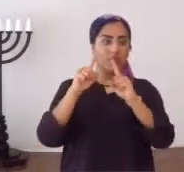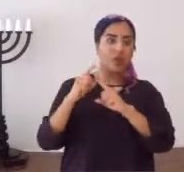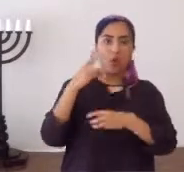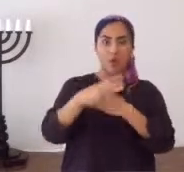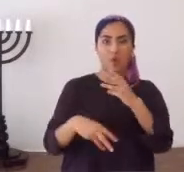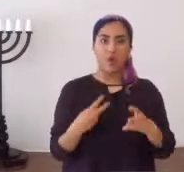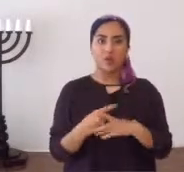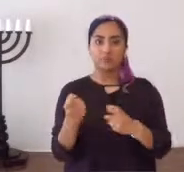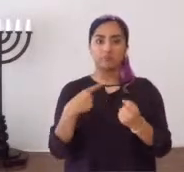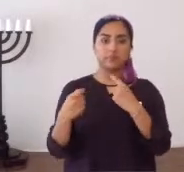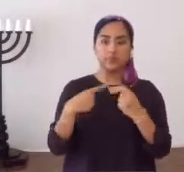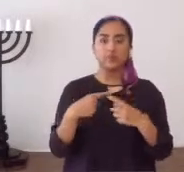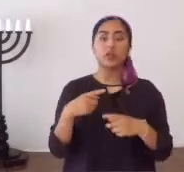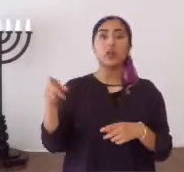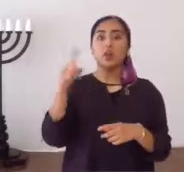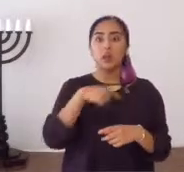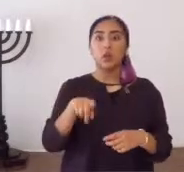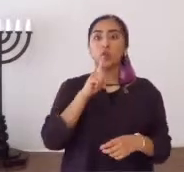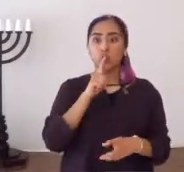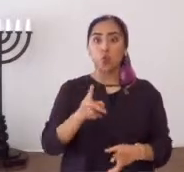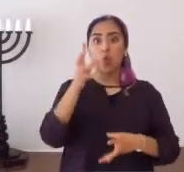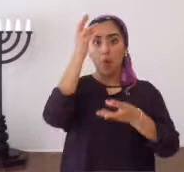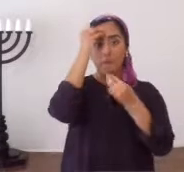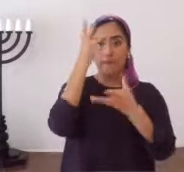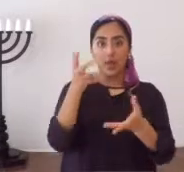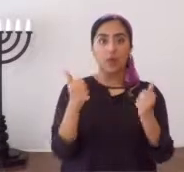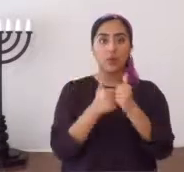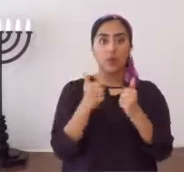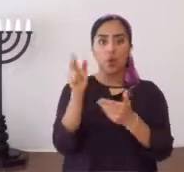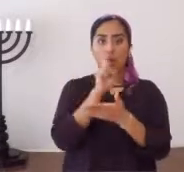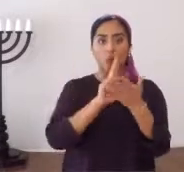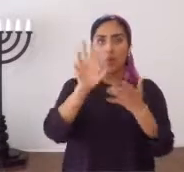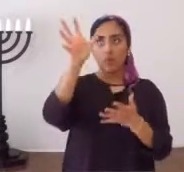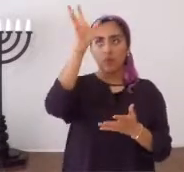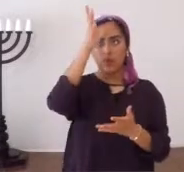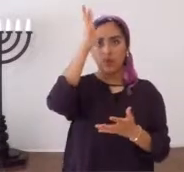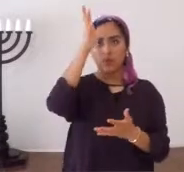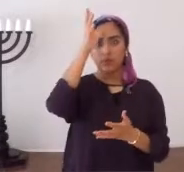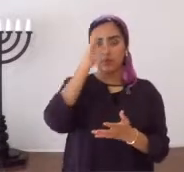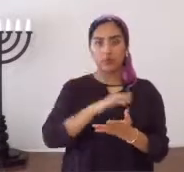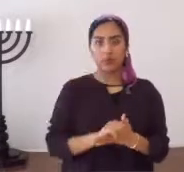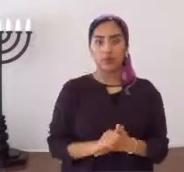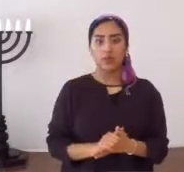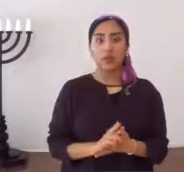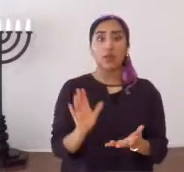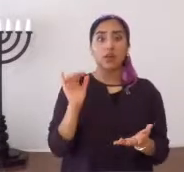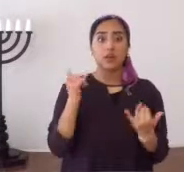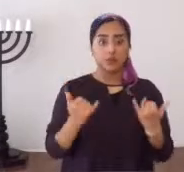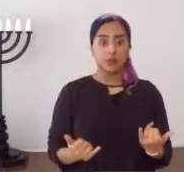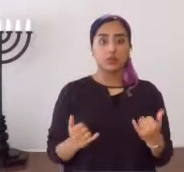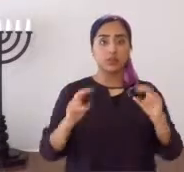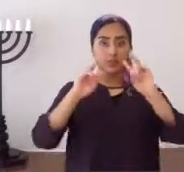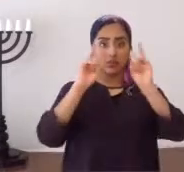van escribiendo, de varias partes del mundo, la gloria es para Yahweh, que están siendo obedientes, con el Padre Eterno,